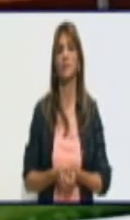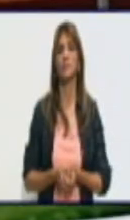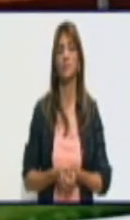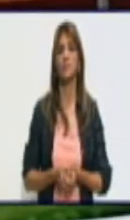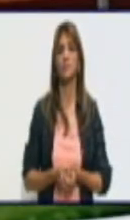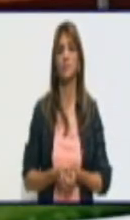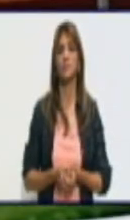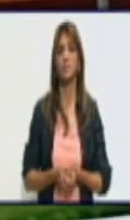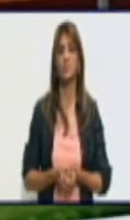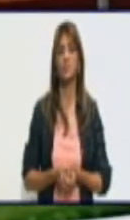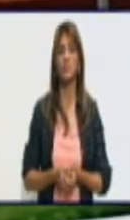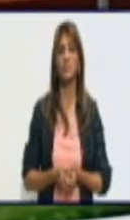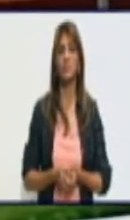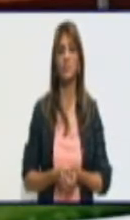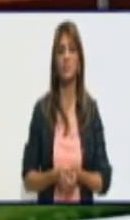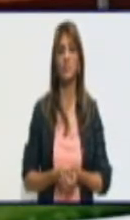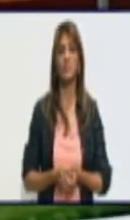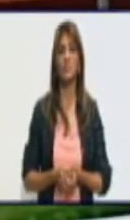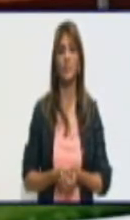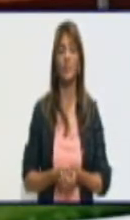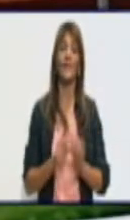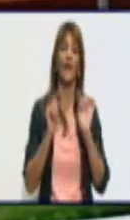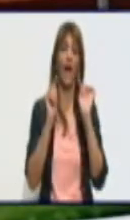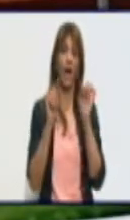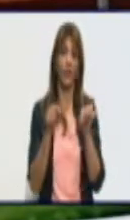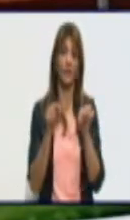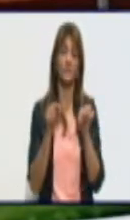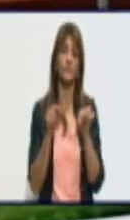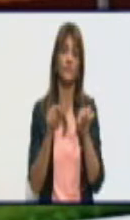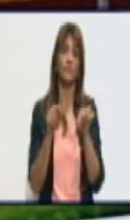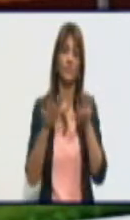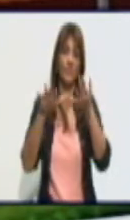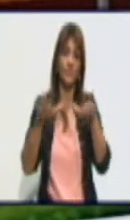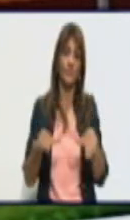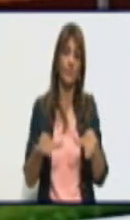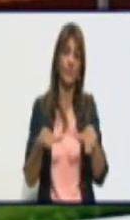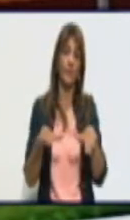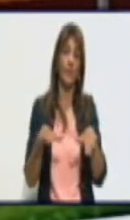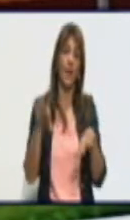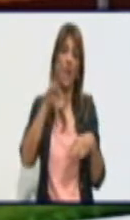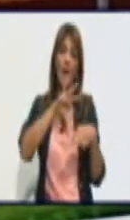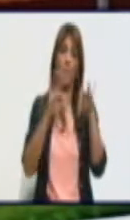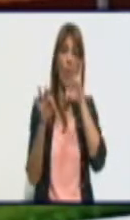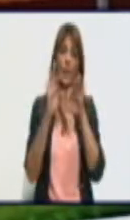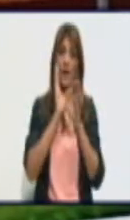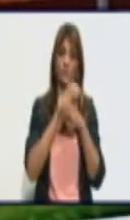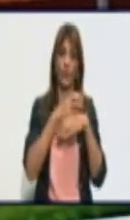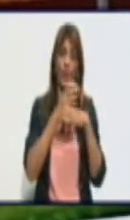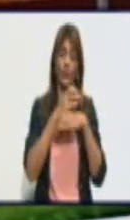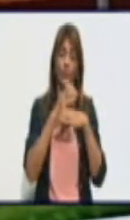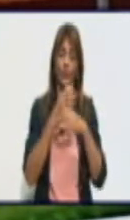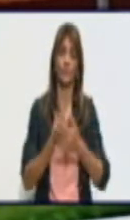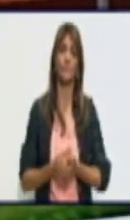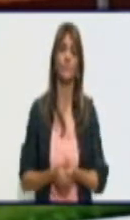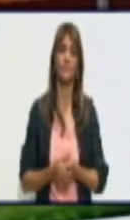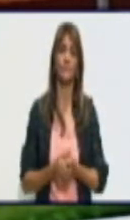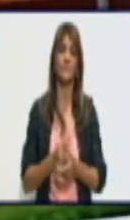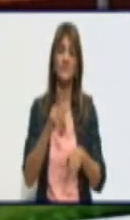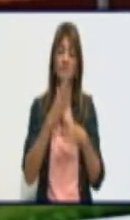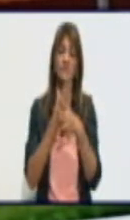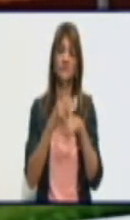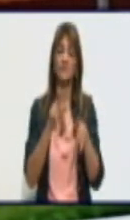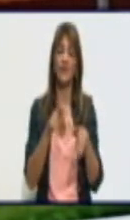va a incidir ahora en que quizás las muestras leídas de Granma en esta jornada no se